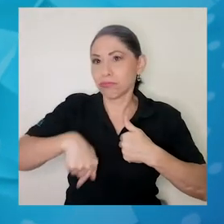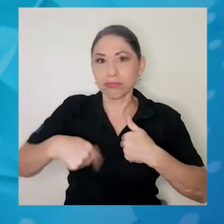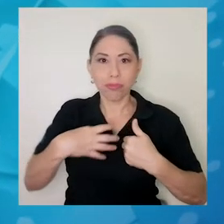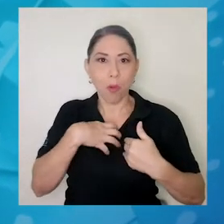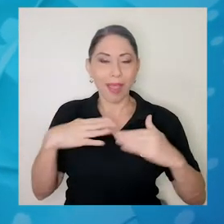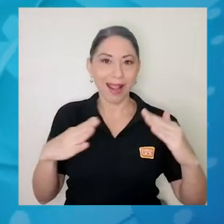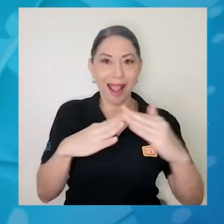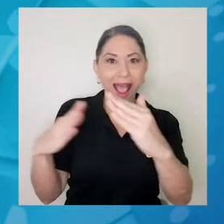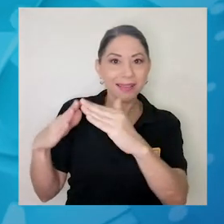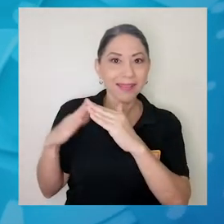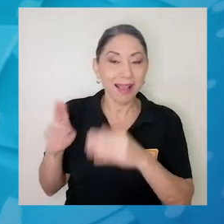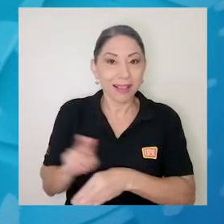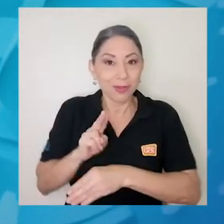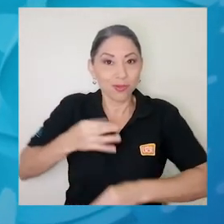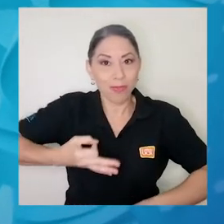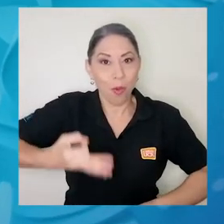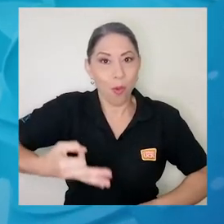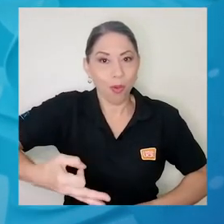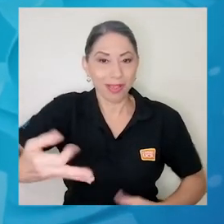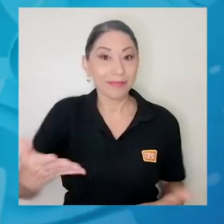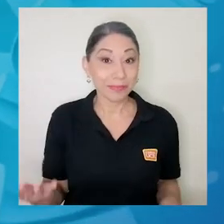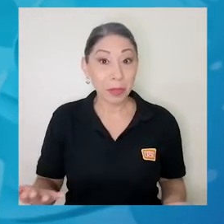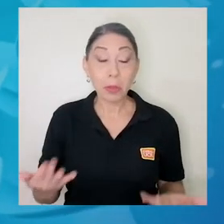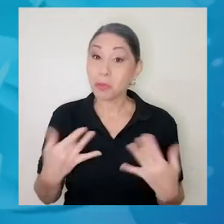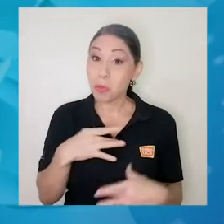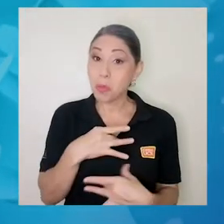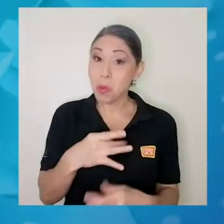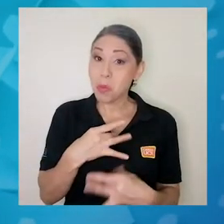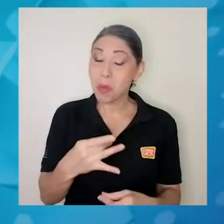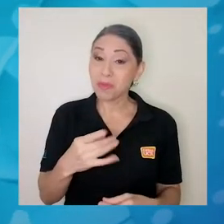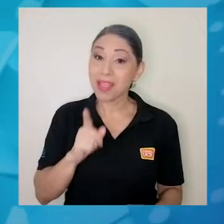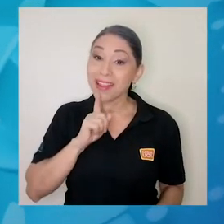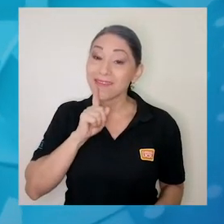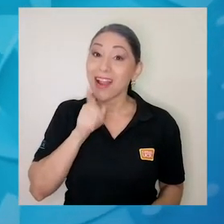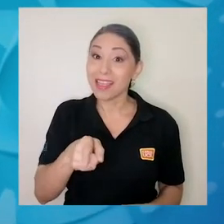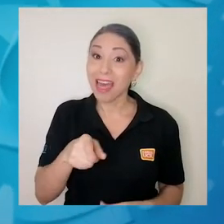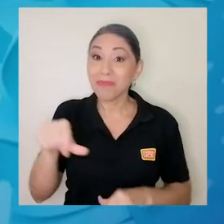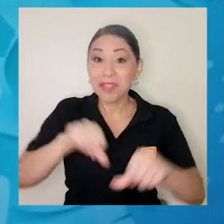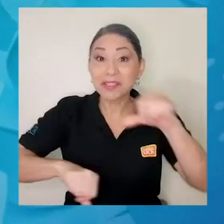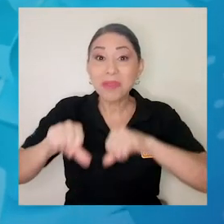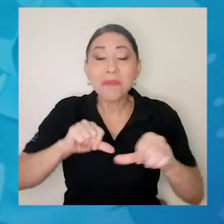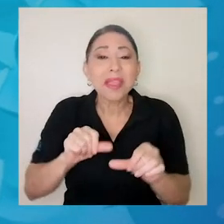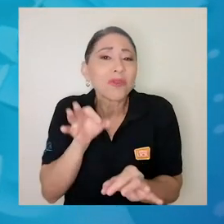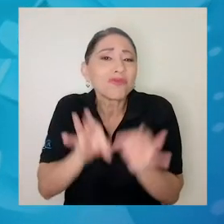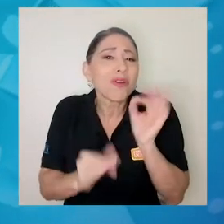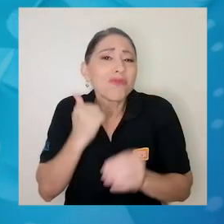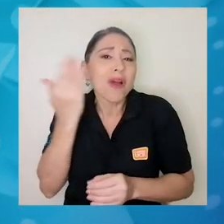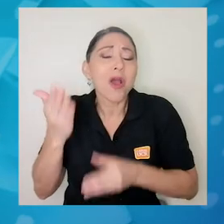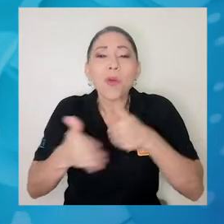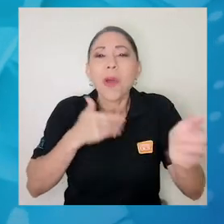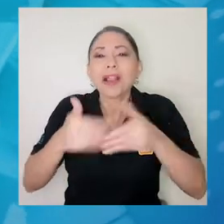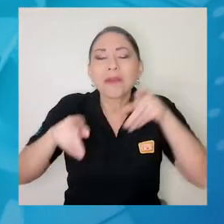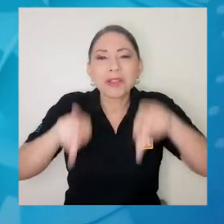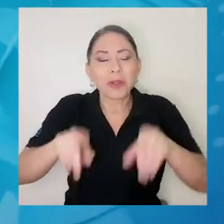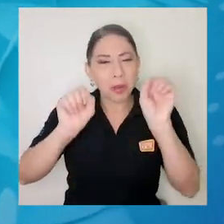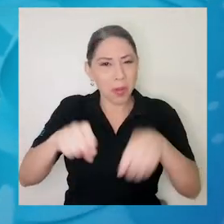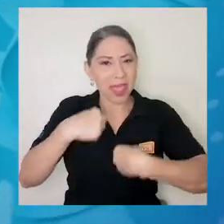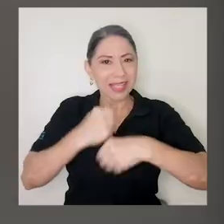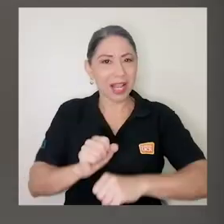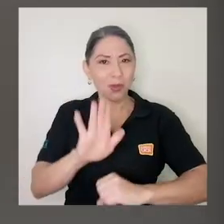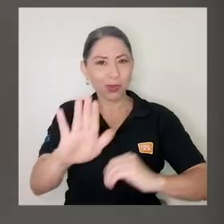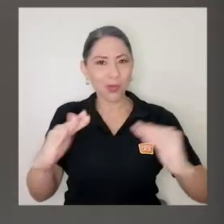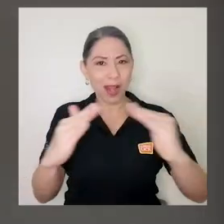casa y que uno consume diario. Entonces, sí fue como bastante interesante que en realidad el experimento es sencillo, que cualquier persona lo puede realizar en la casa.